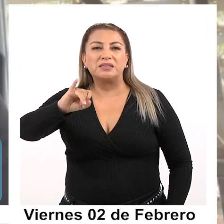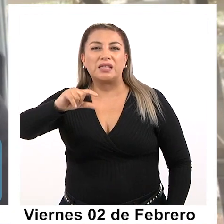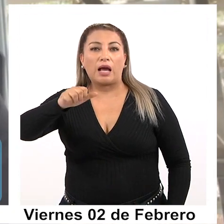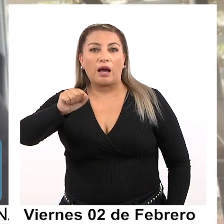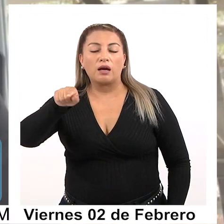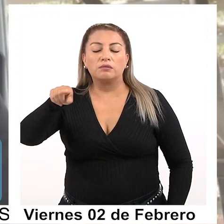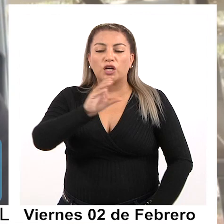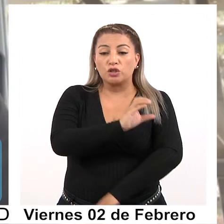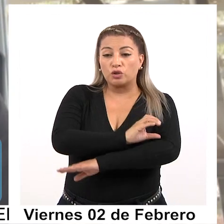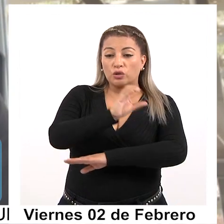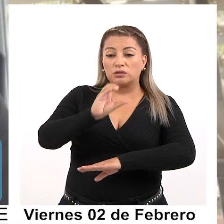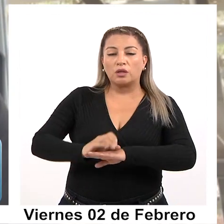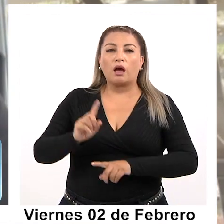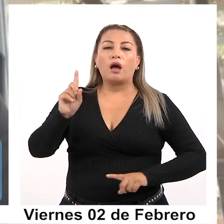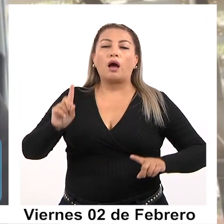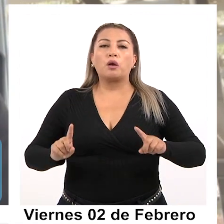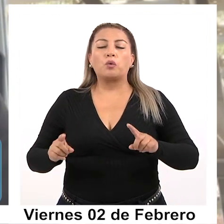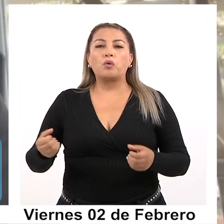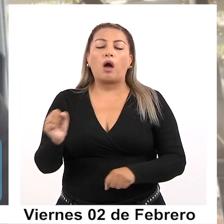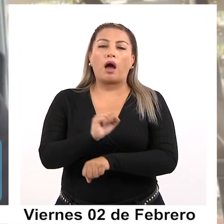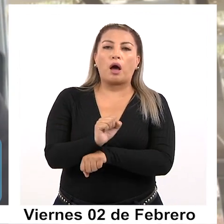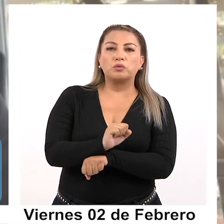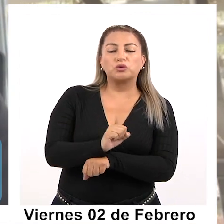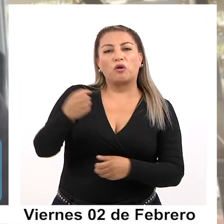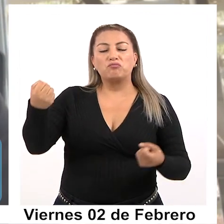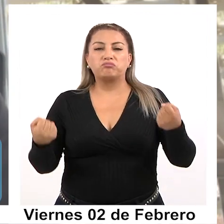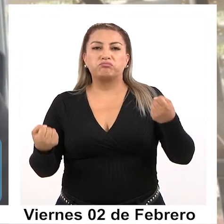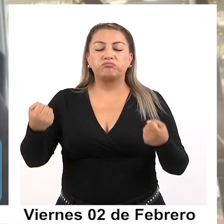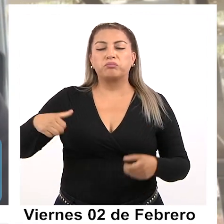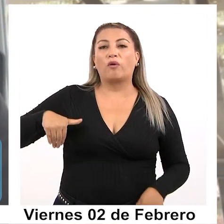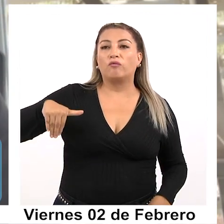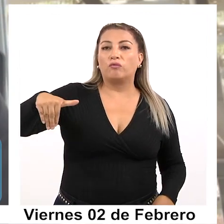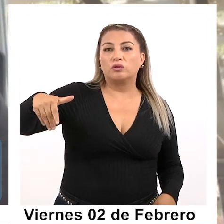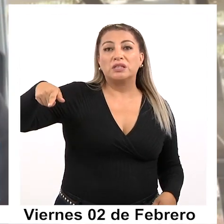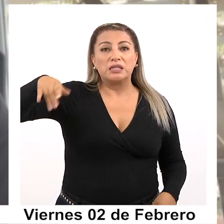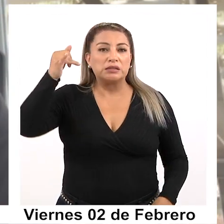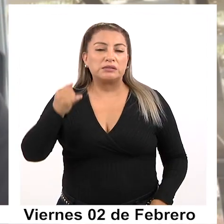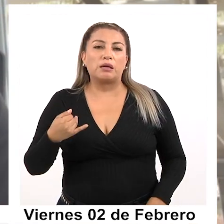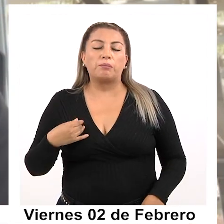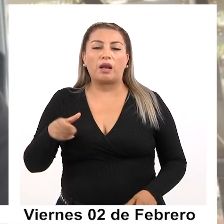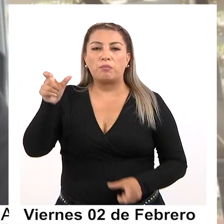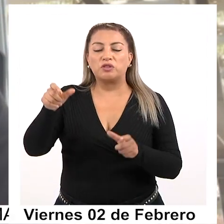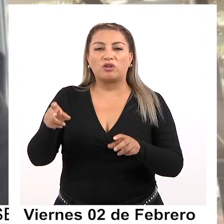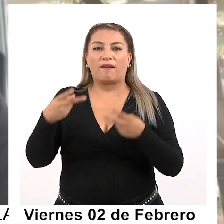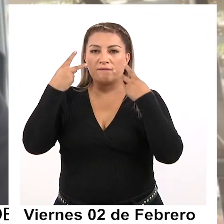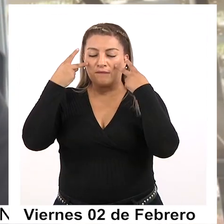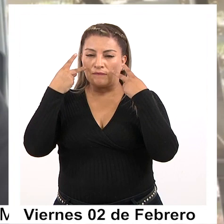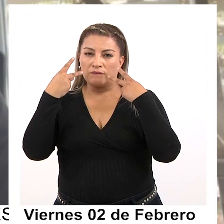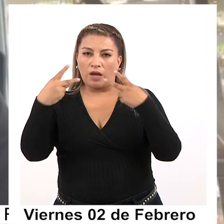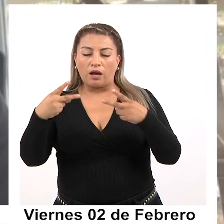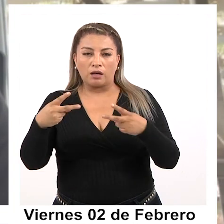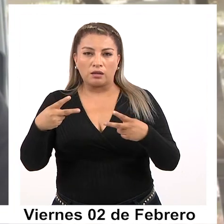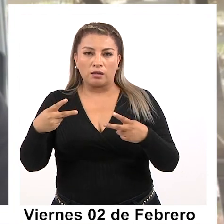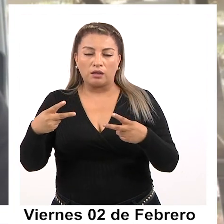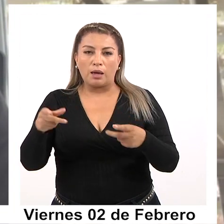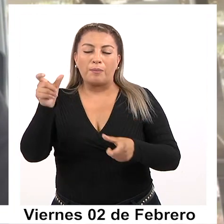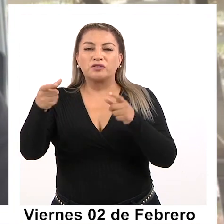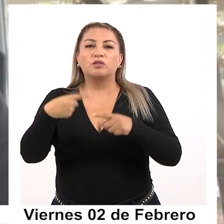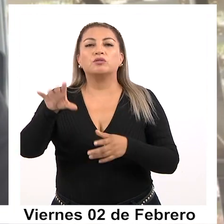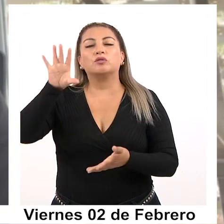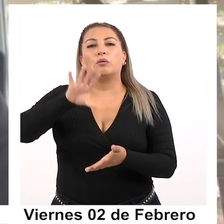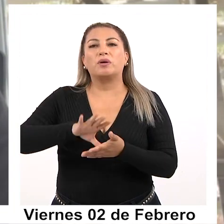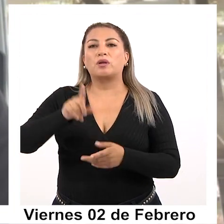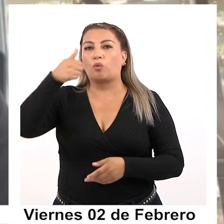Colchane, a vehículos de tipo de transporte de pasajeros, los cuales suelen efectuar traslados de personas extranjeras con